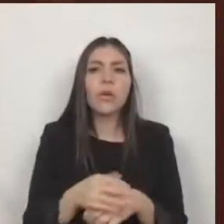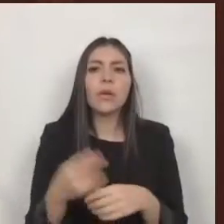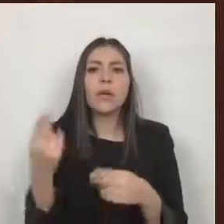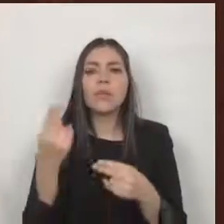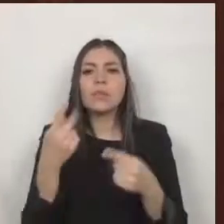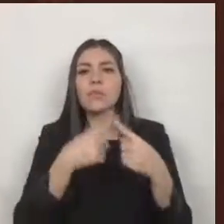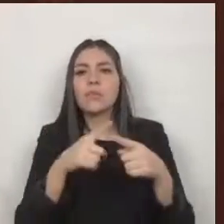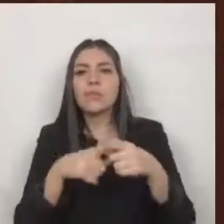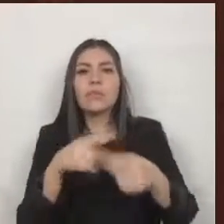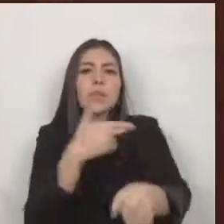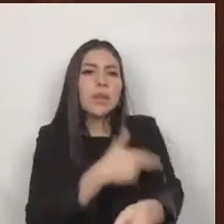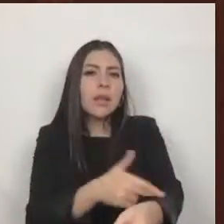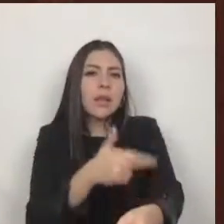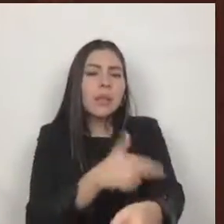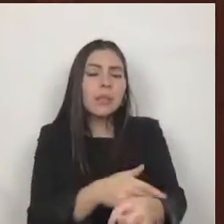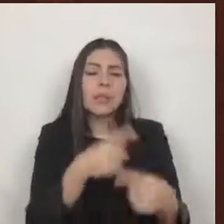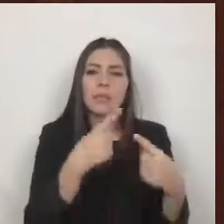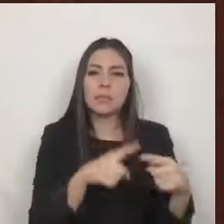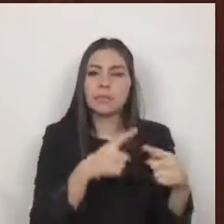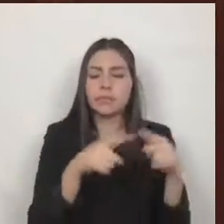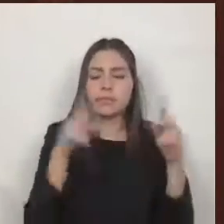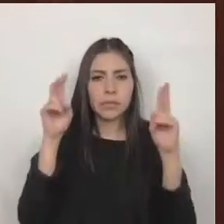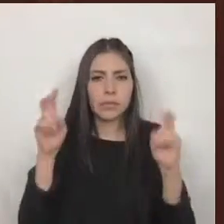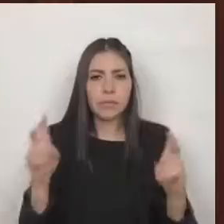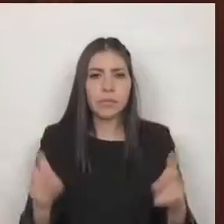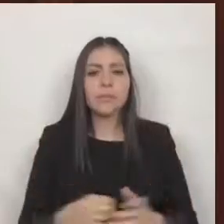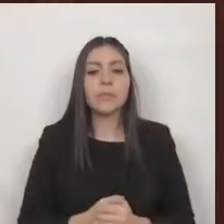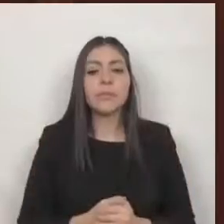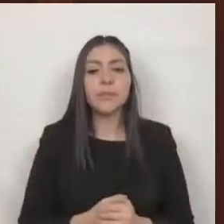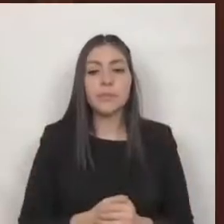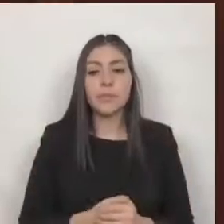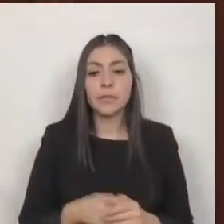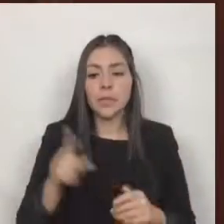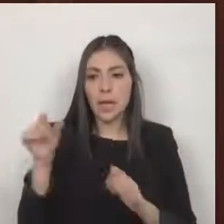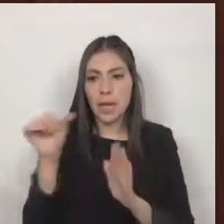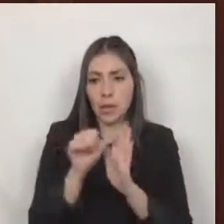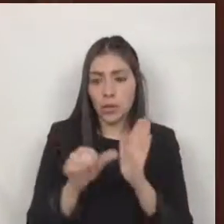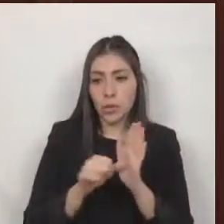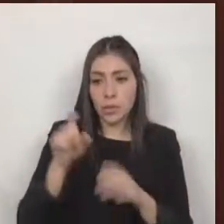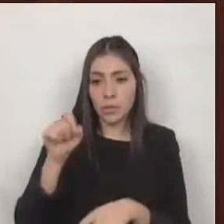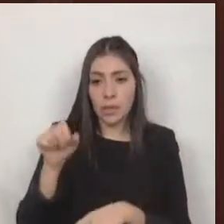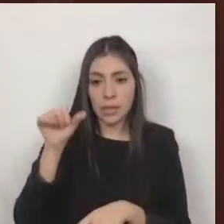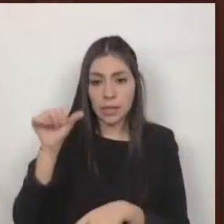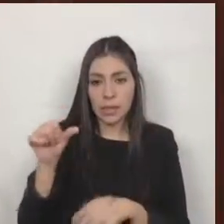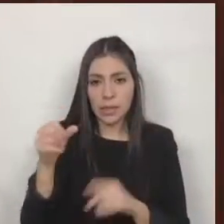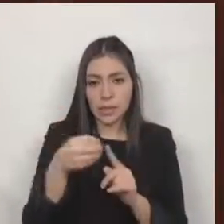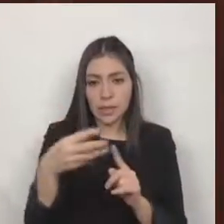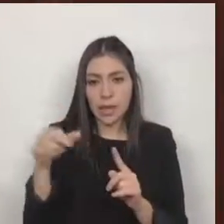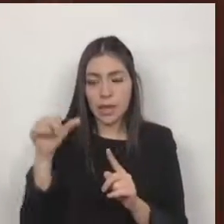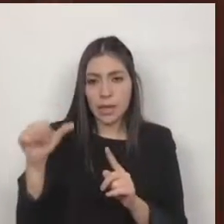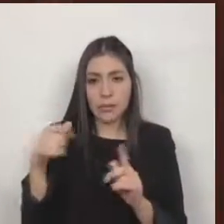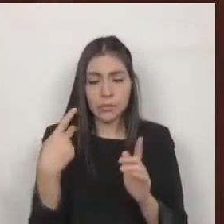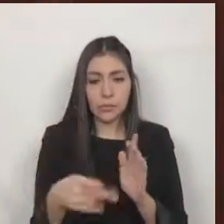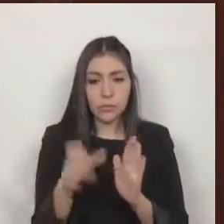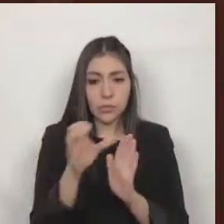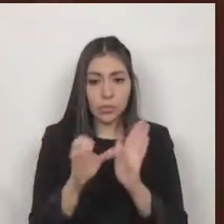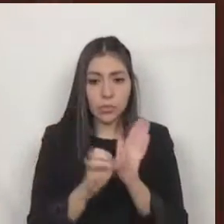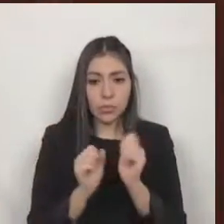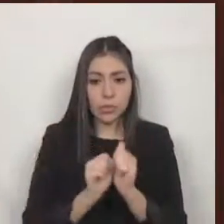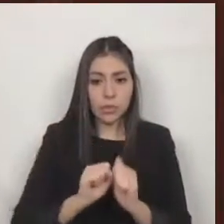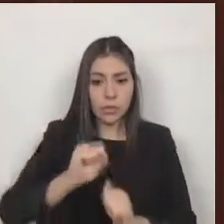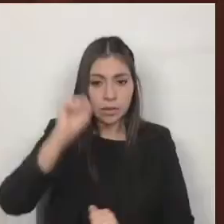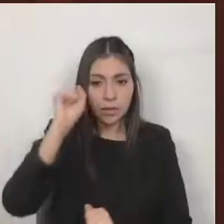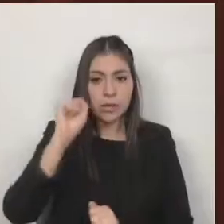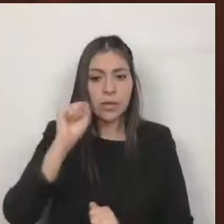otros el artículo 26 apartado a de la constitución política de los estados unidos mexicanos la ley de